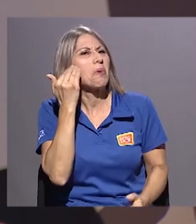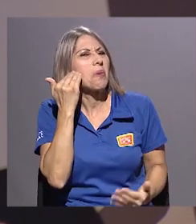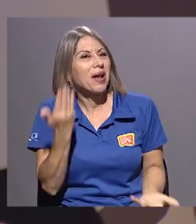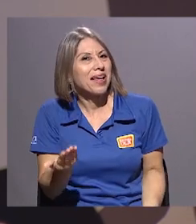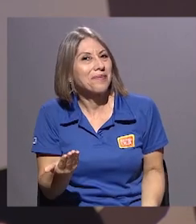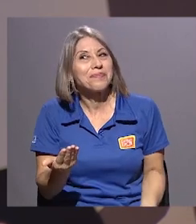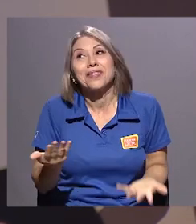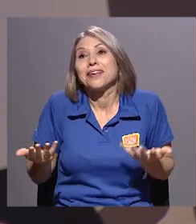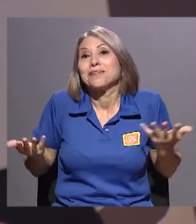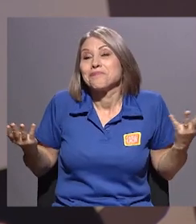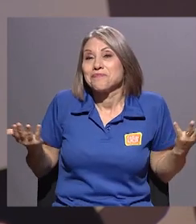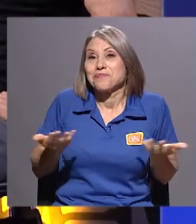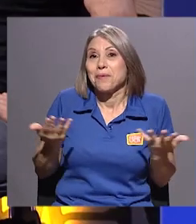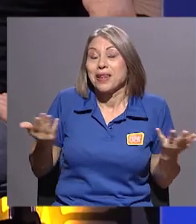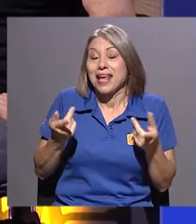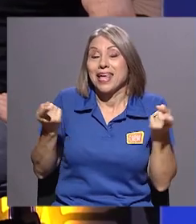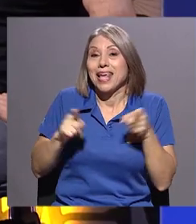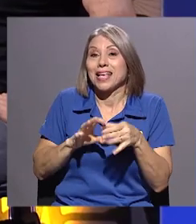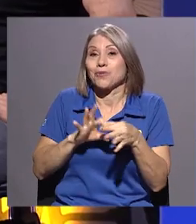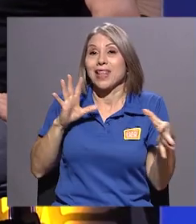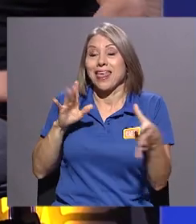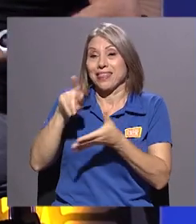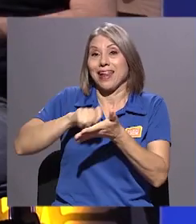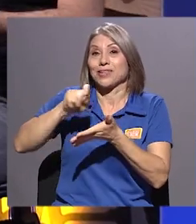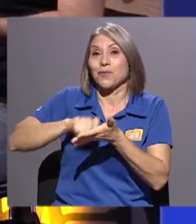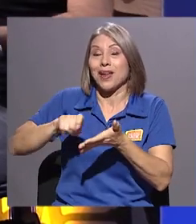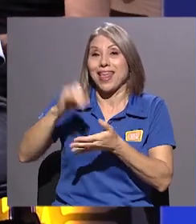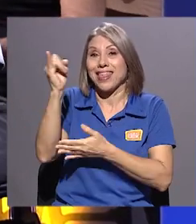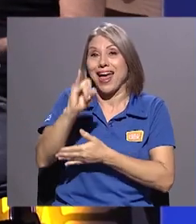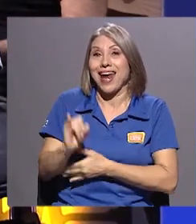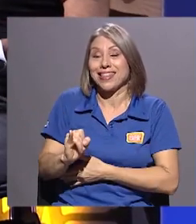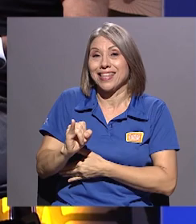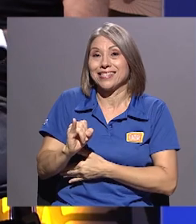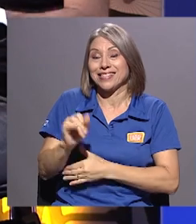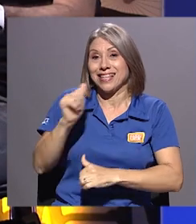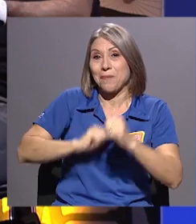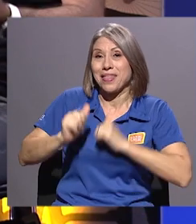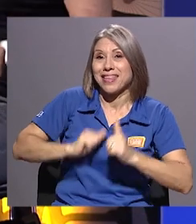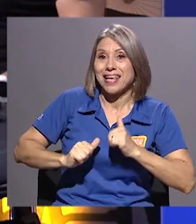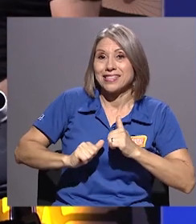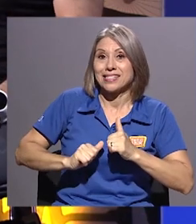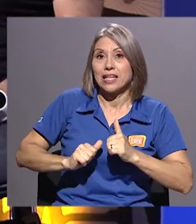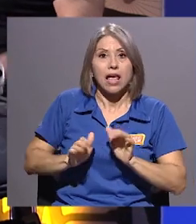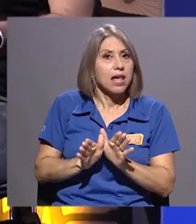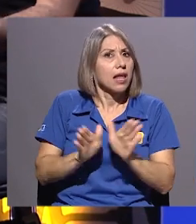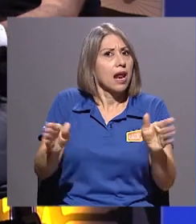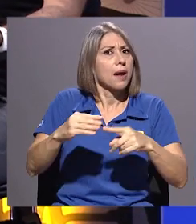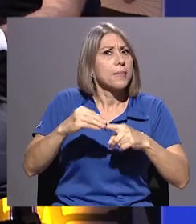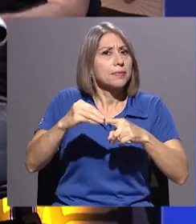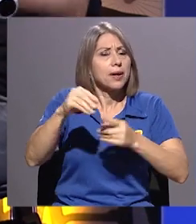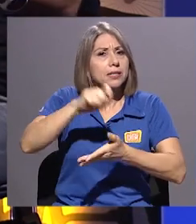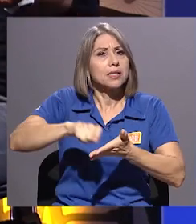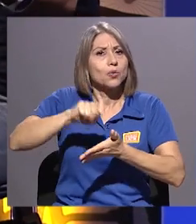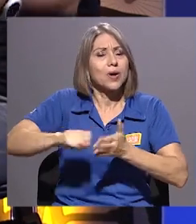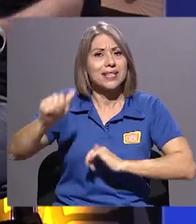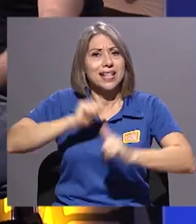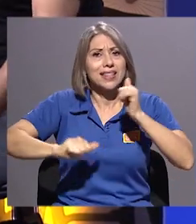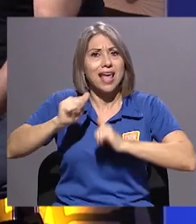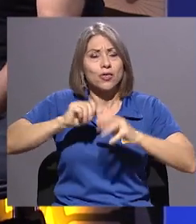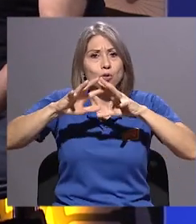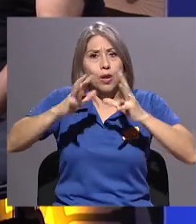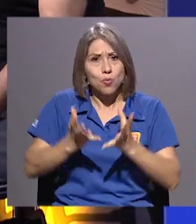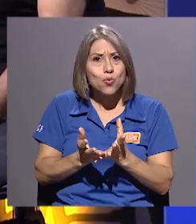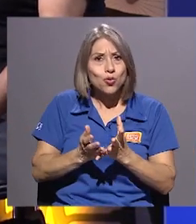¿De dónde salió? Bueno, mirá qué casualidad, de la Escuela de Artes Dramáticas. En general, en las escuelas, en las principales escuelas del teatro del mundo se da esgrima. En Uruguay,